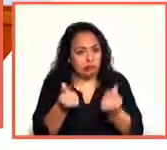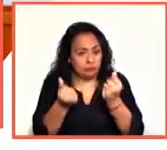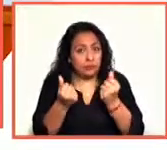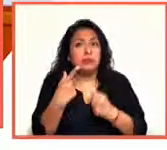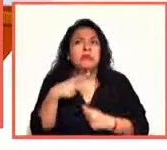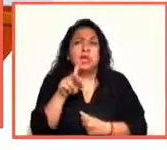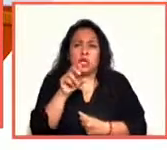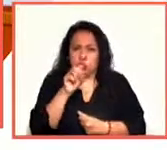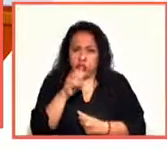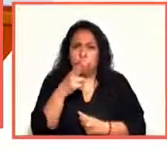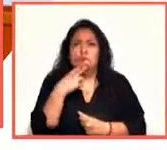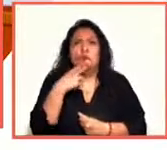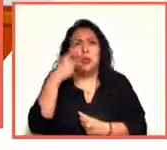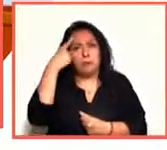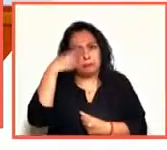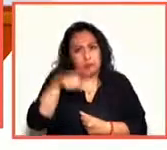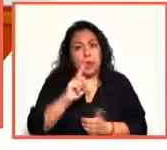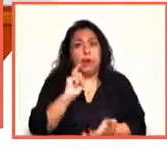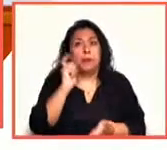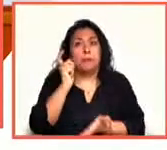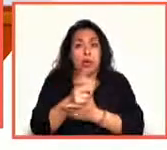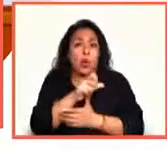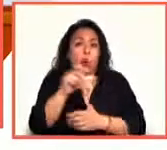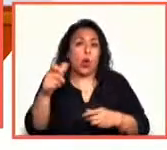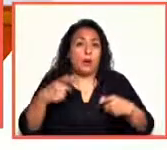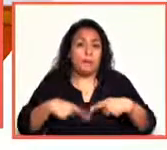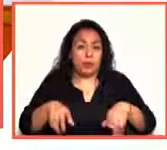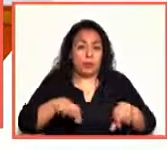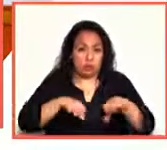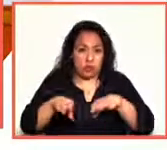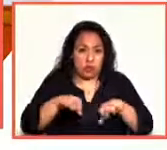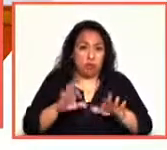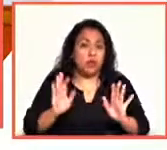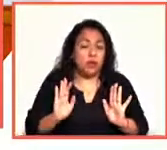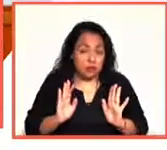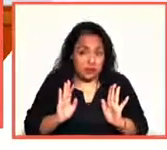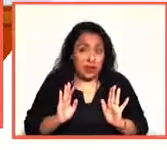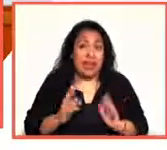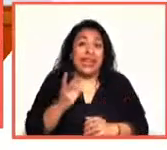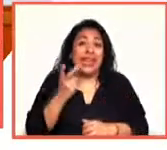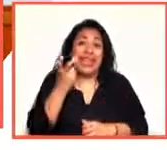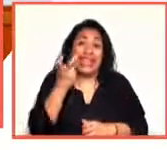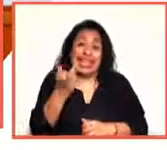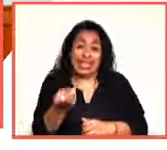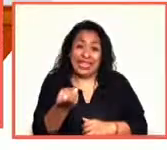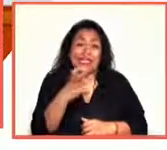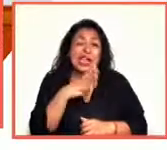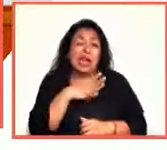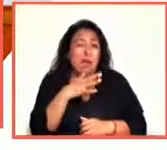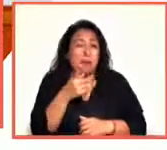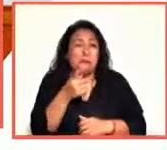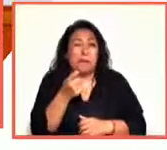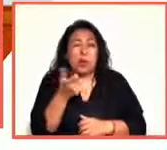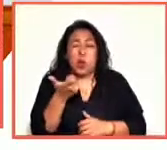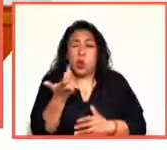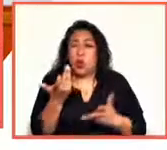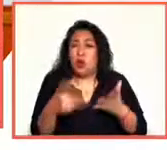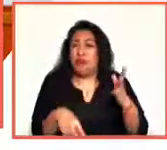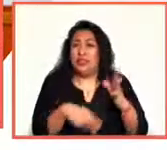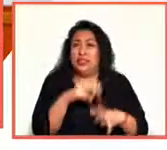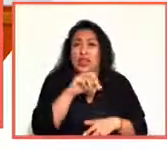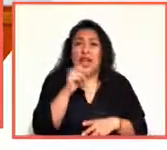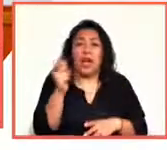ocupado para pagar la nómina y es ahí donde se ha generado un poco un hueco en la cuestión